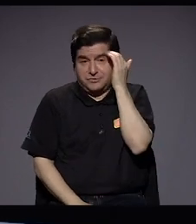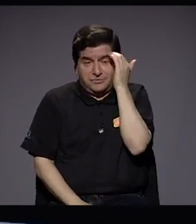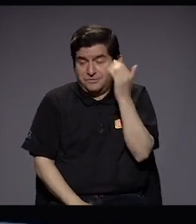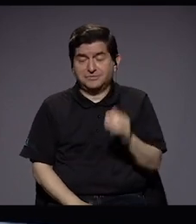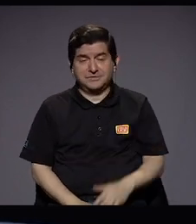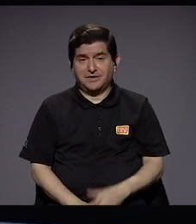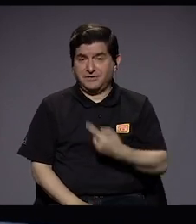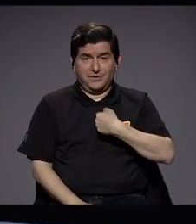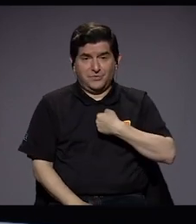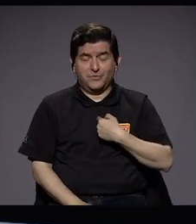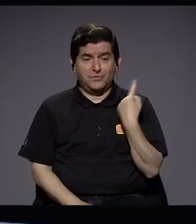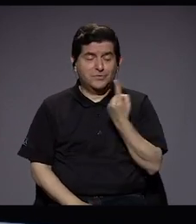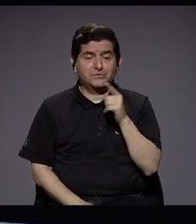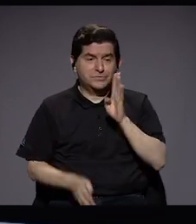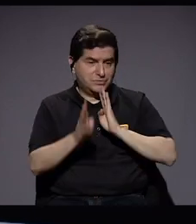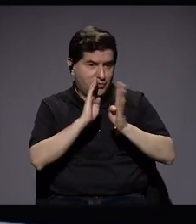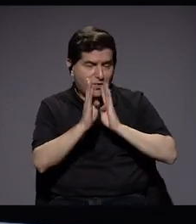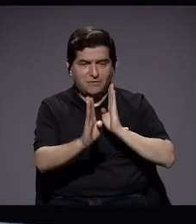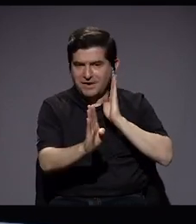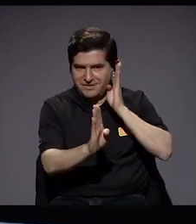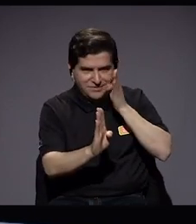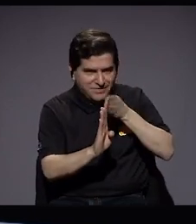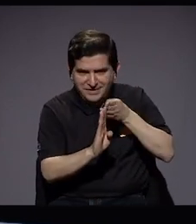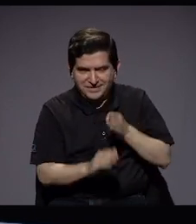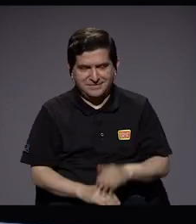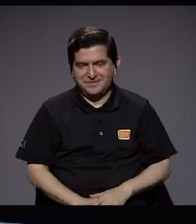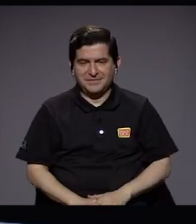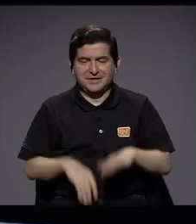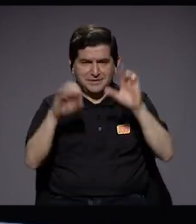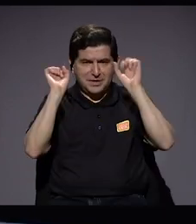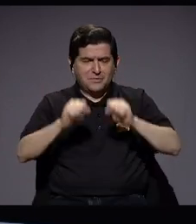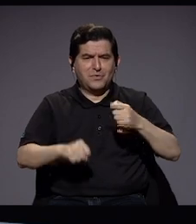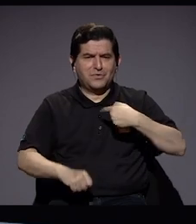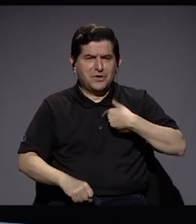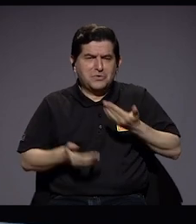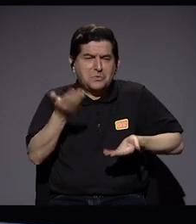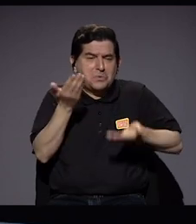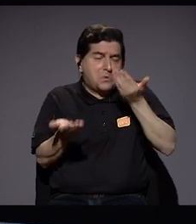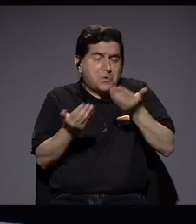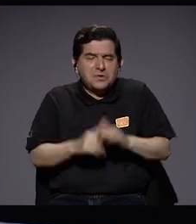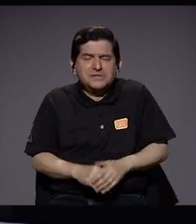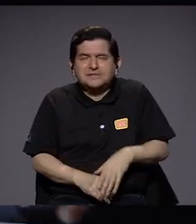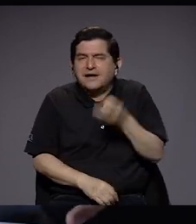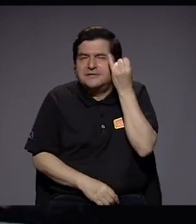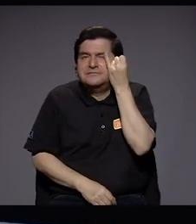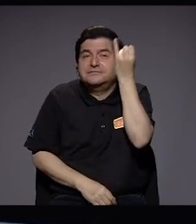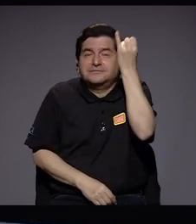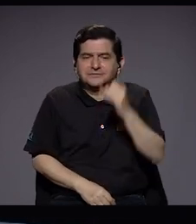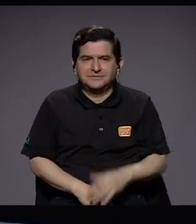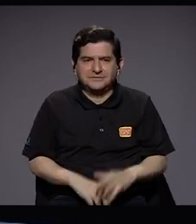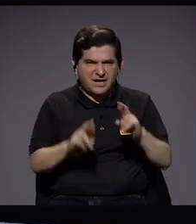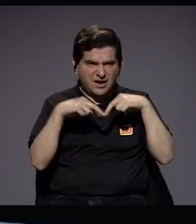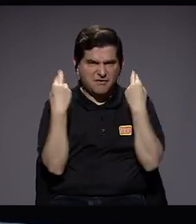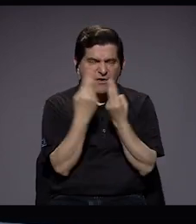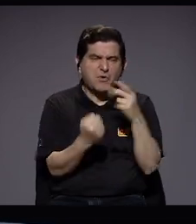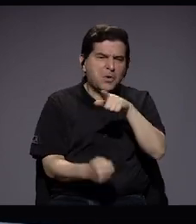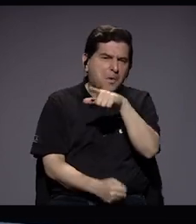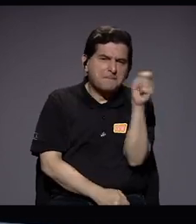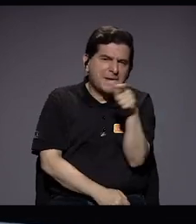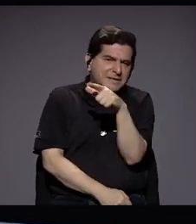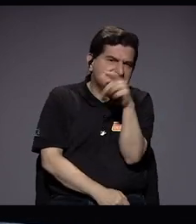solamente en una conversación así con usted la podría uno un poco dibujar. ¿Se reúnen mensualmente?